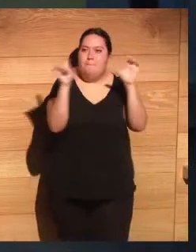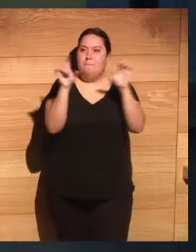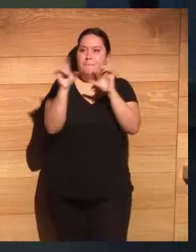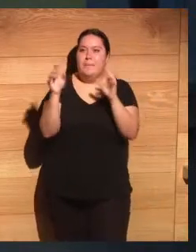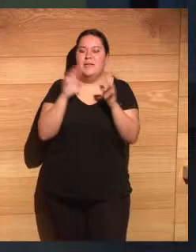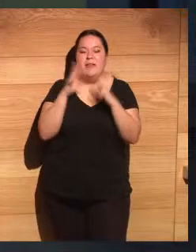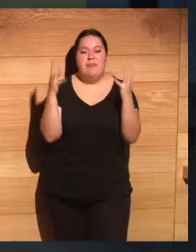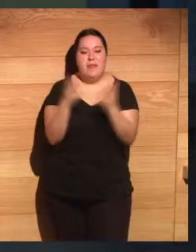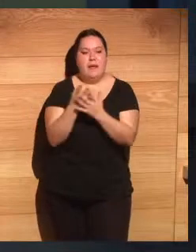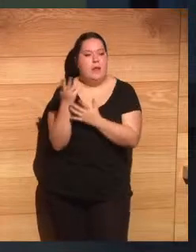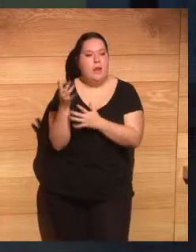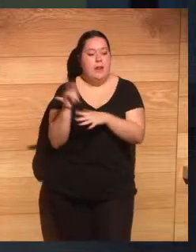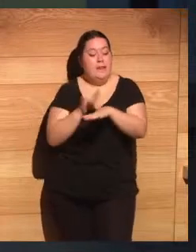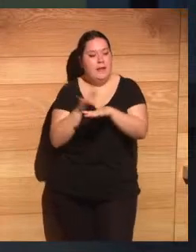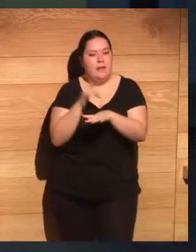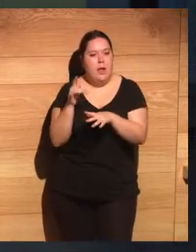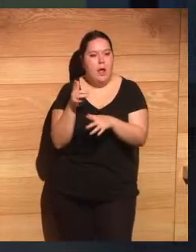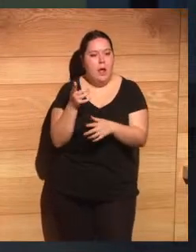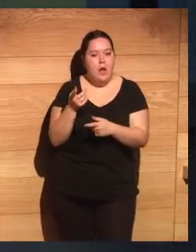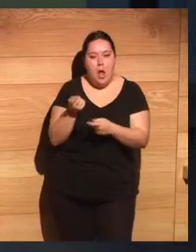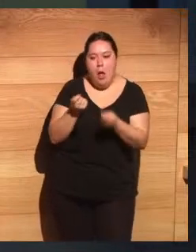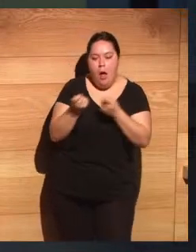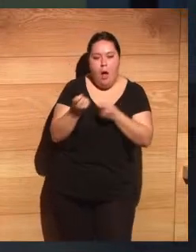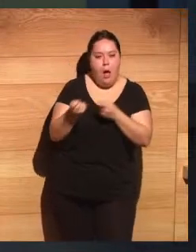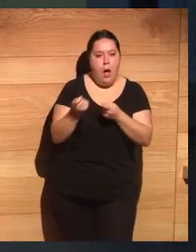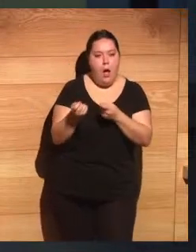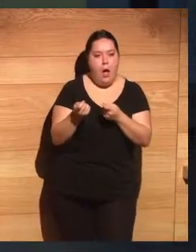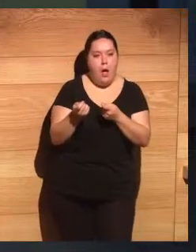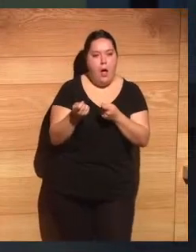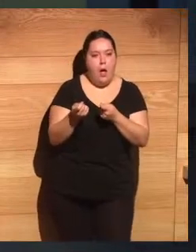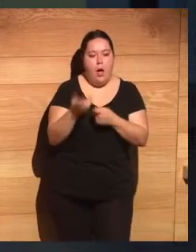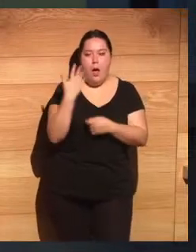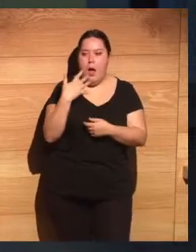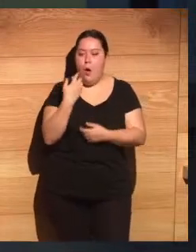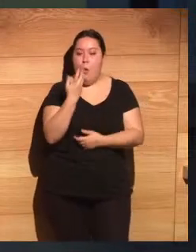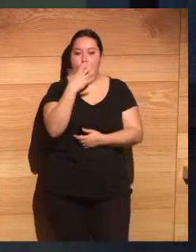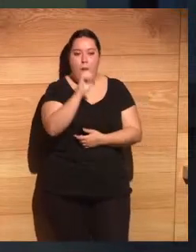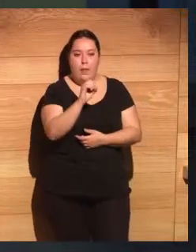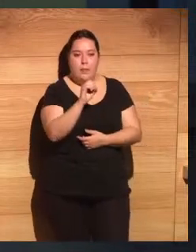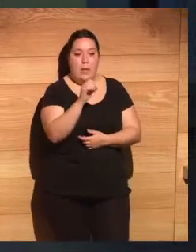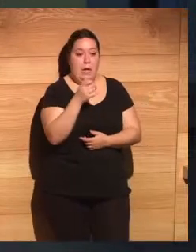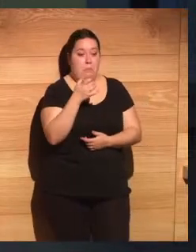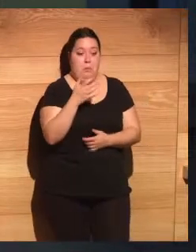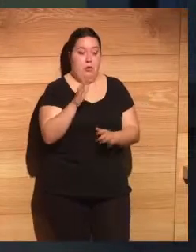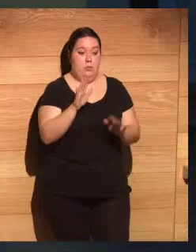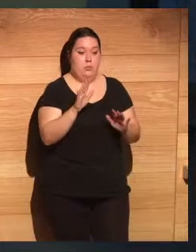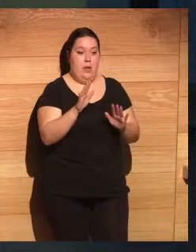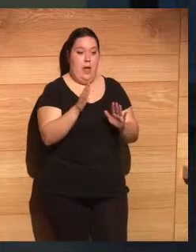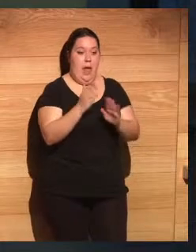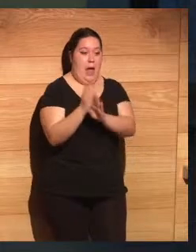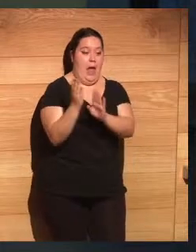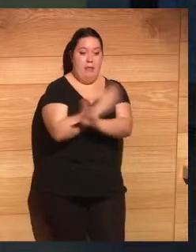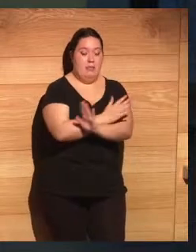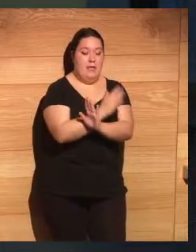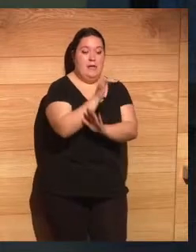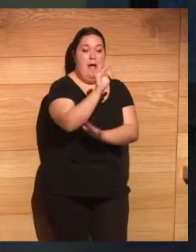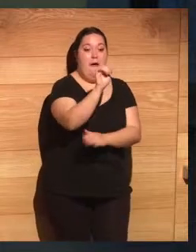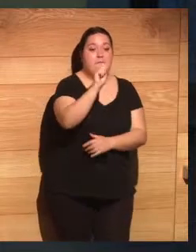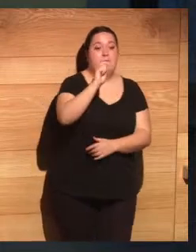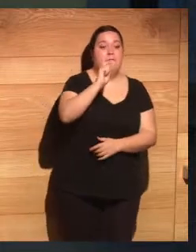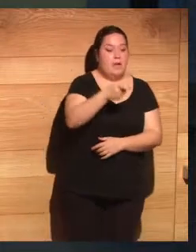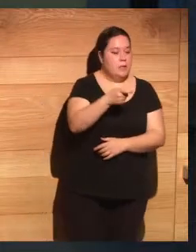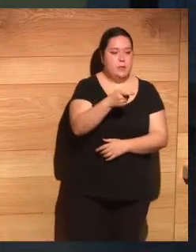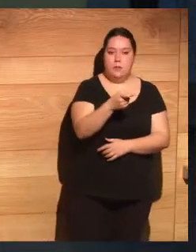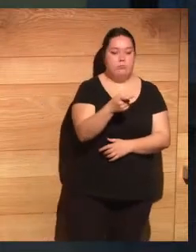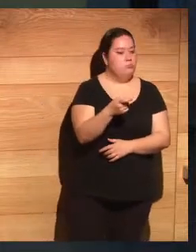digitales, los nuevos empleos digitales, que tiene 40 años, cuando todavía no había sido descubierto el fax. No te digo internet, que eso era ciencia ficción,